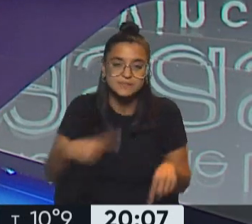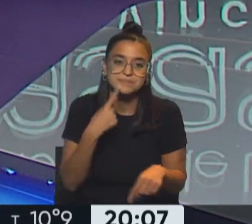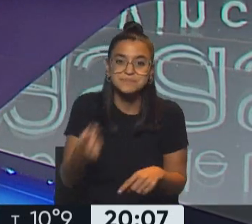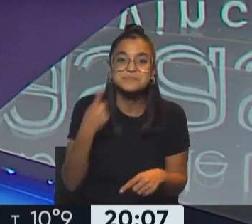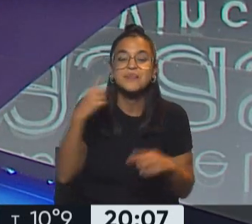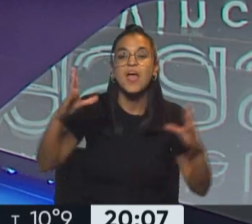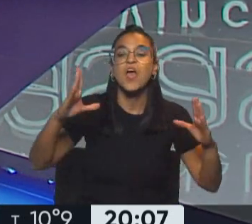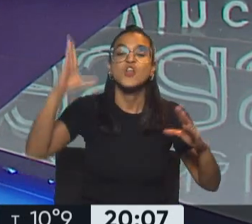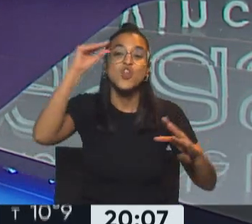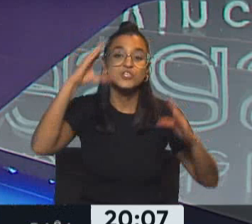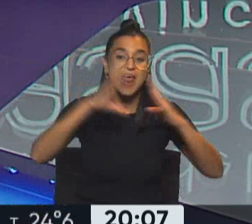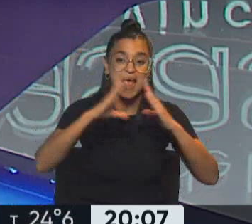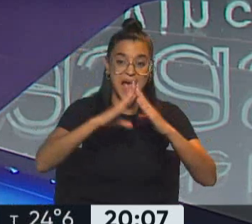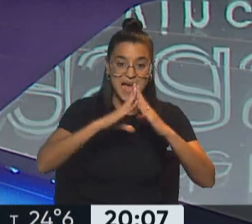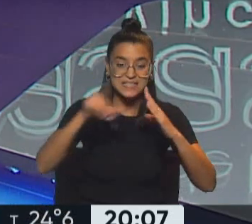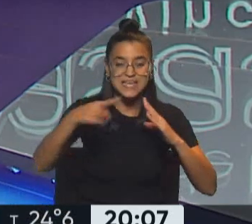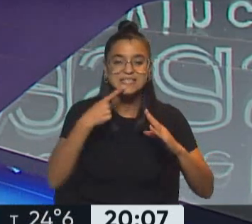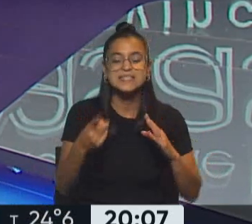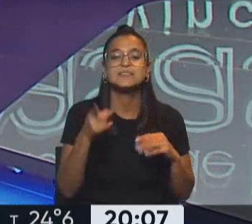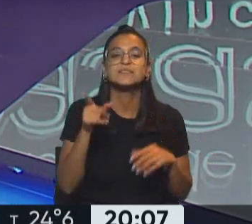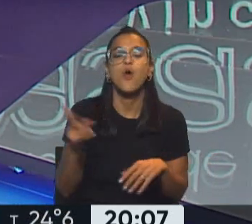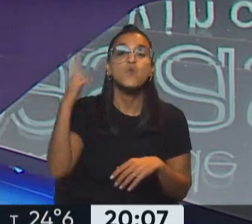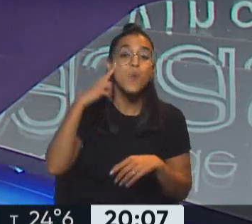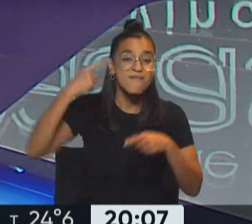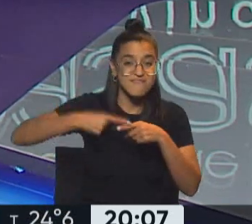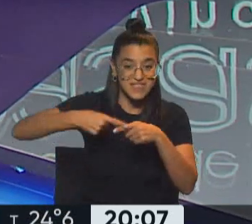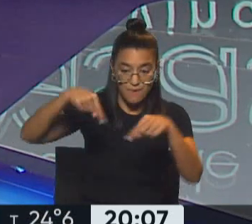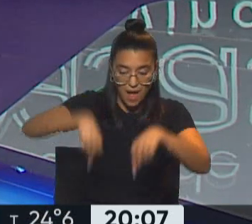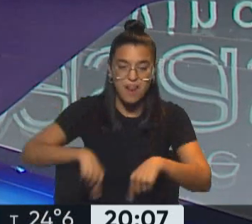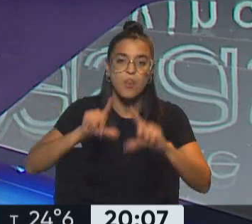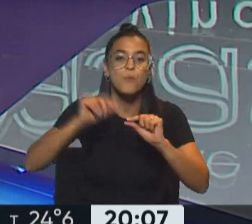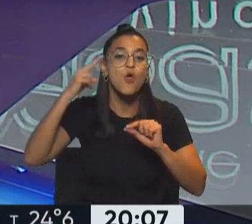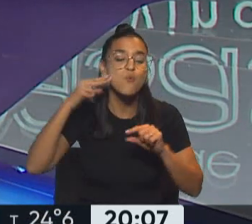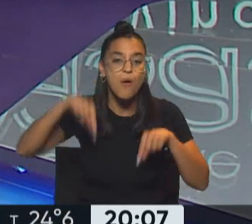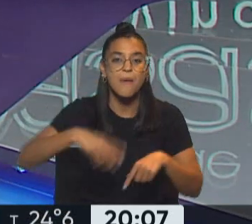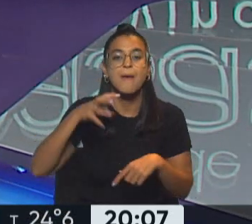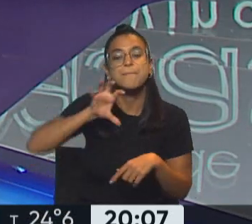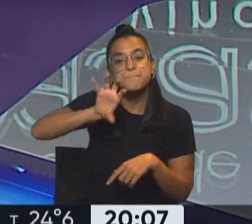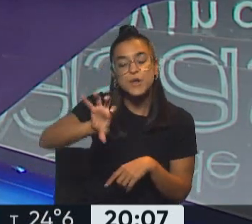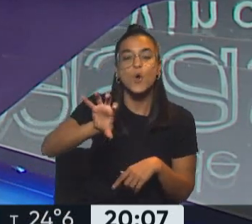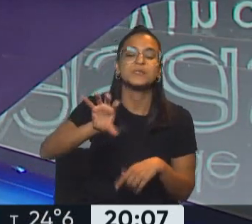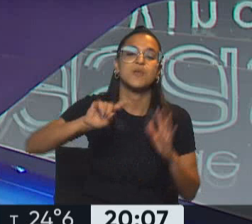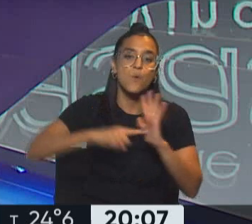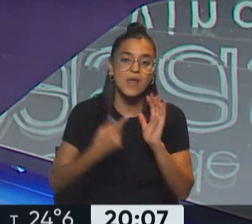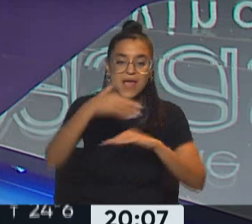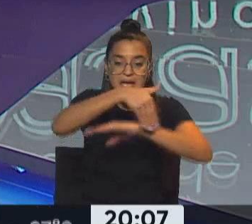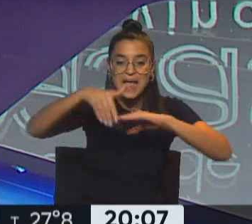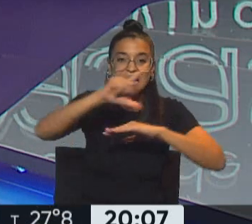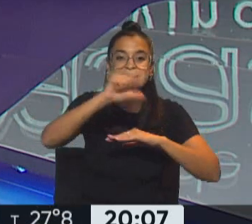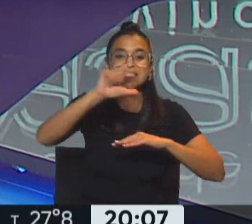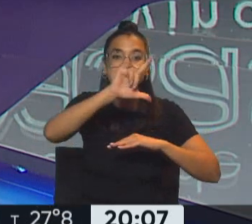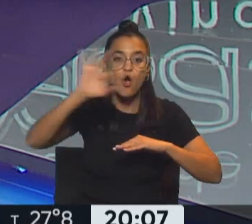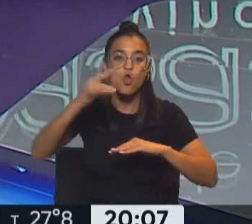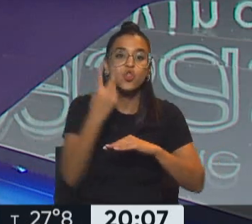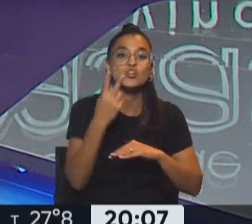pleno la Noche de las Casas de Provincias en su novena edición. Aquí en la Casa de la Provincia de Buenos Aires, en Callao 237, con un